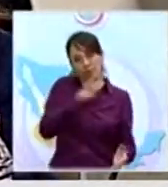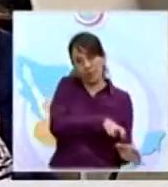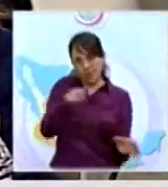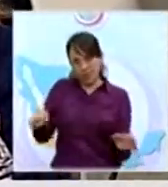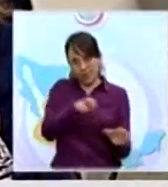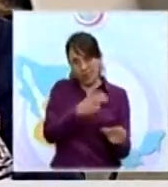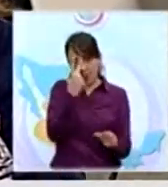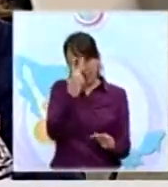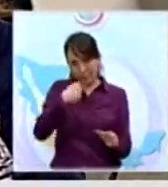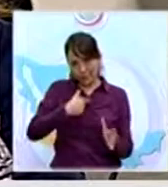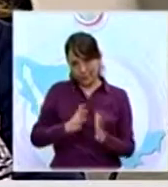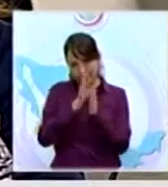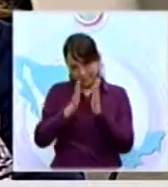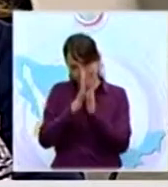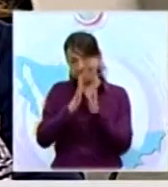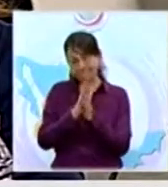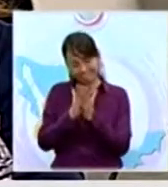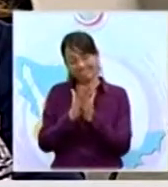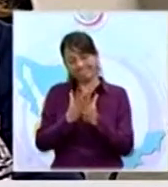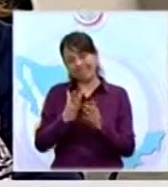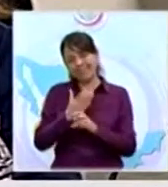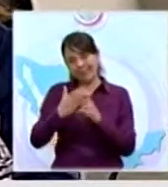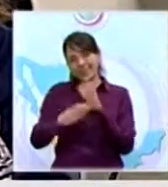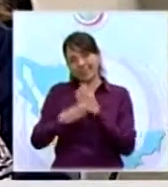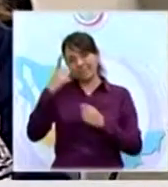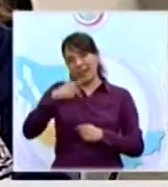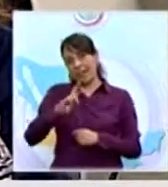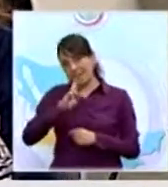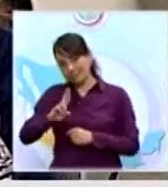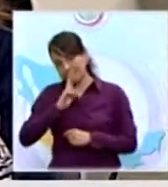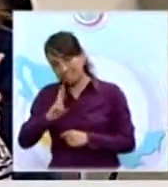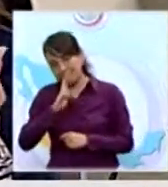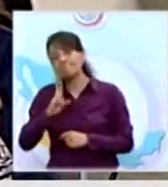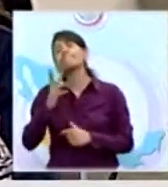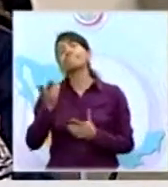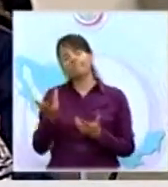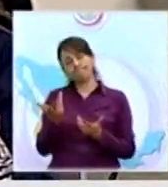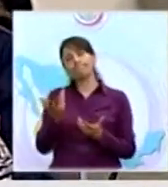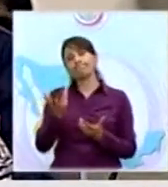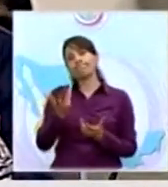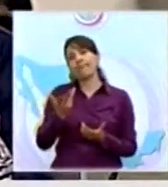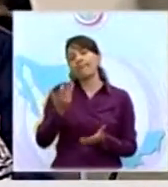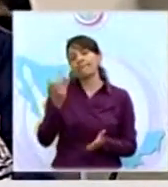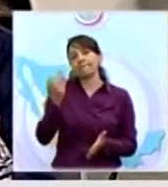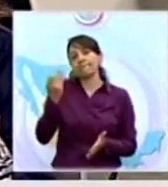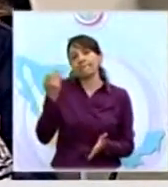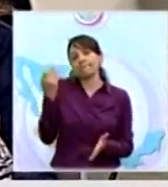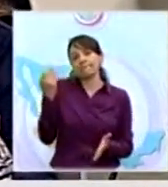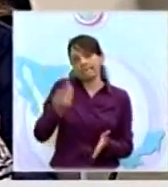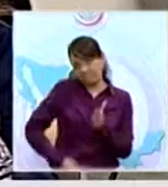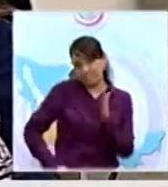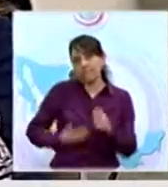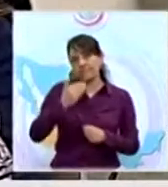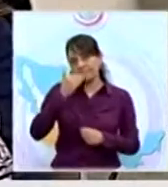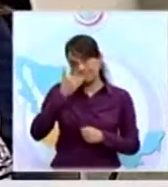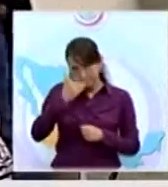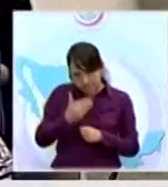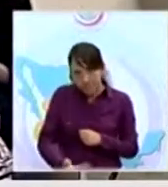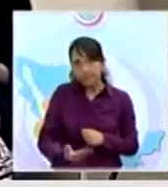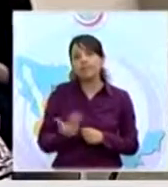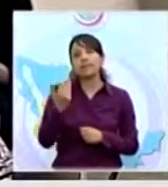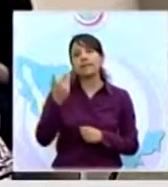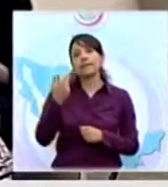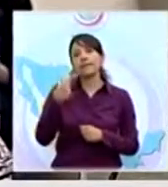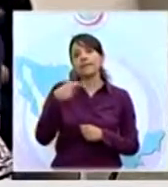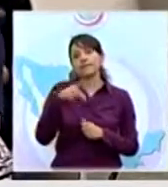ha sido muy cauteloso y ha hecho su trabajo lo mejor posible, pero siempre tiene un